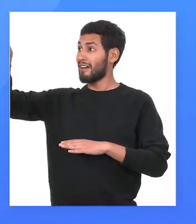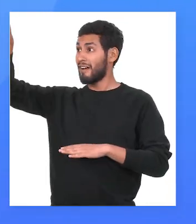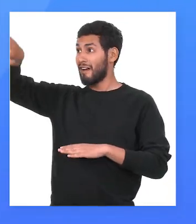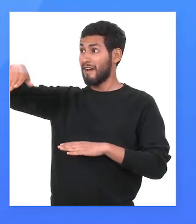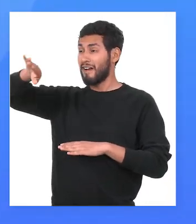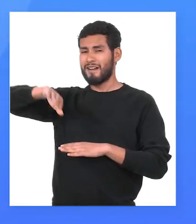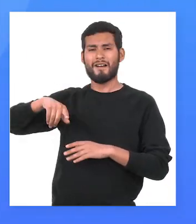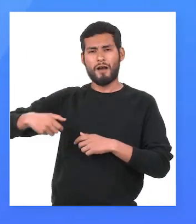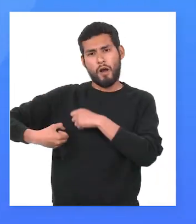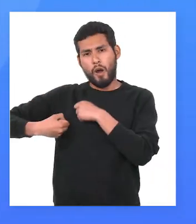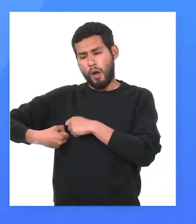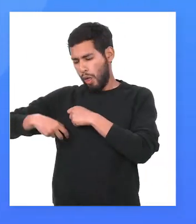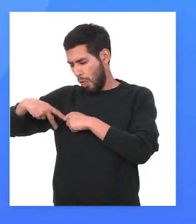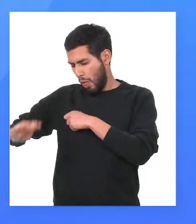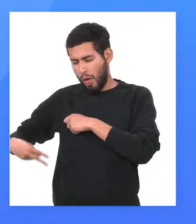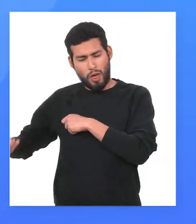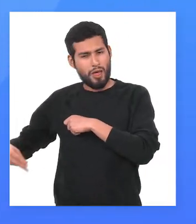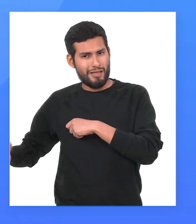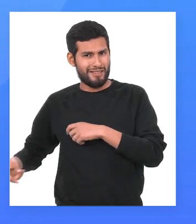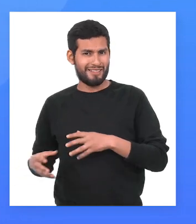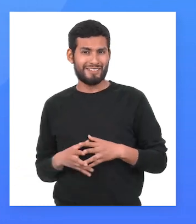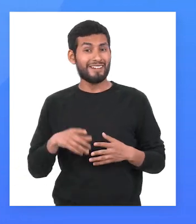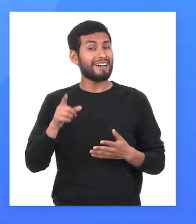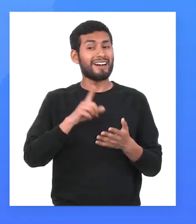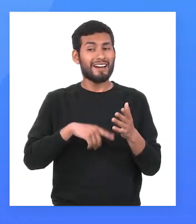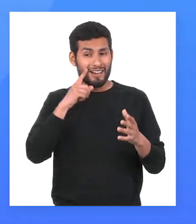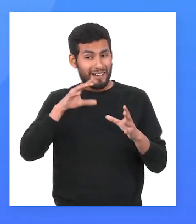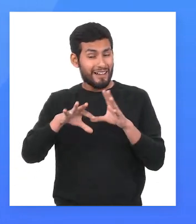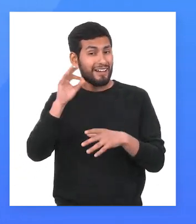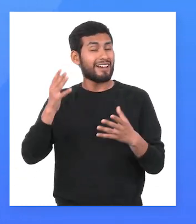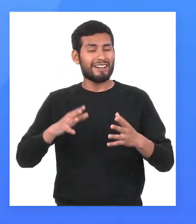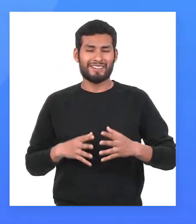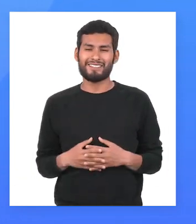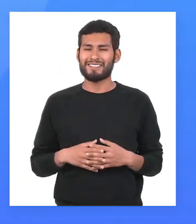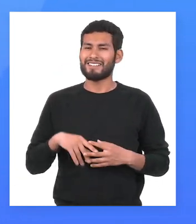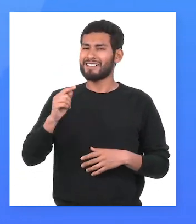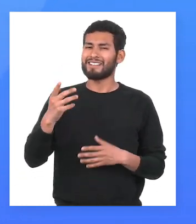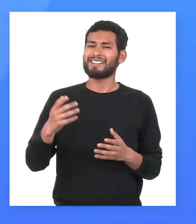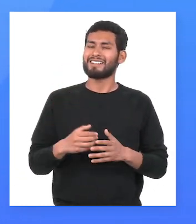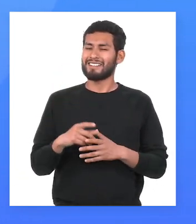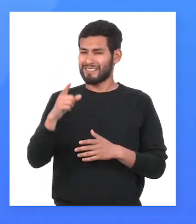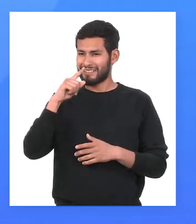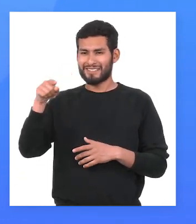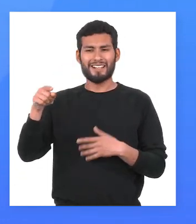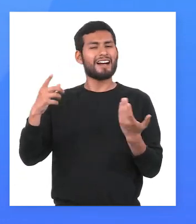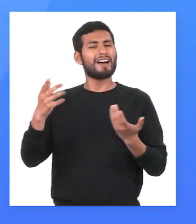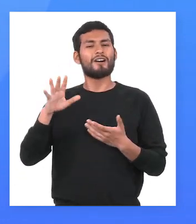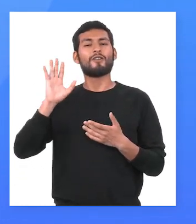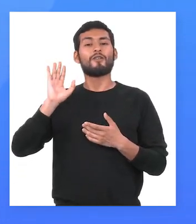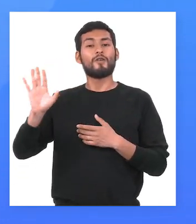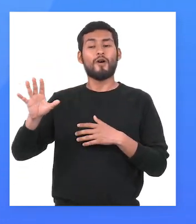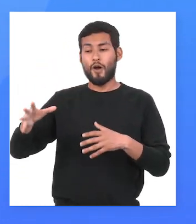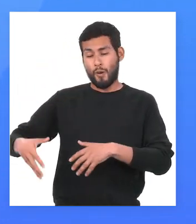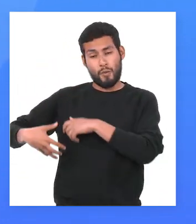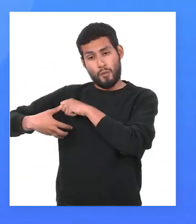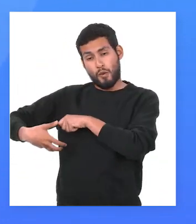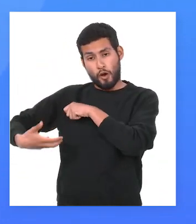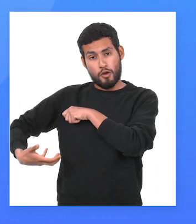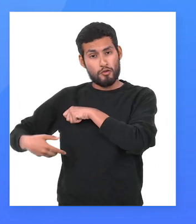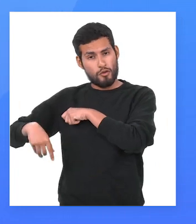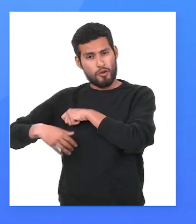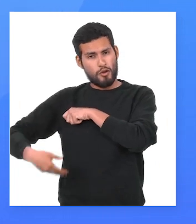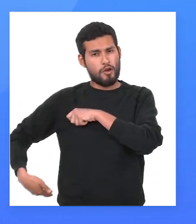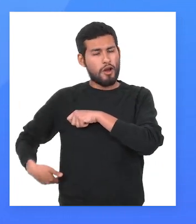por las escaleras. ¿Saben qué sintagmas podemos encontrar? Exacto. En la función de sujeto tenemos a su bolso,